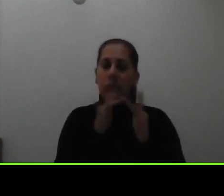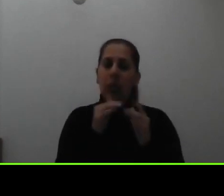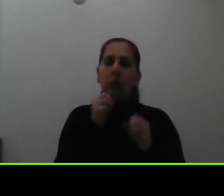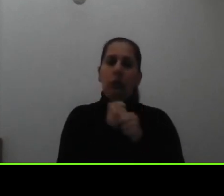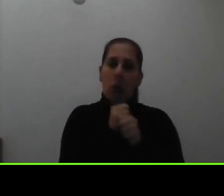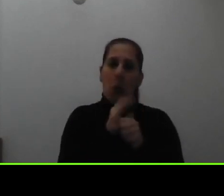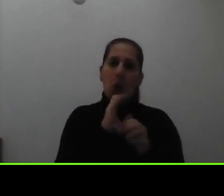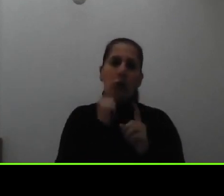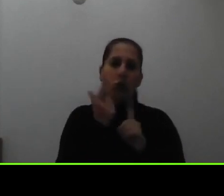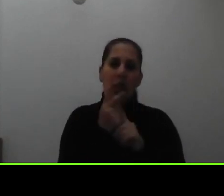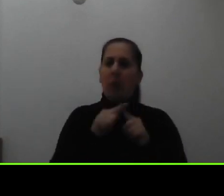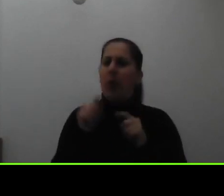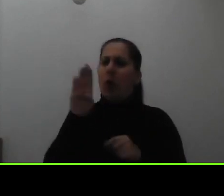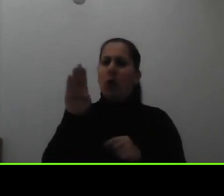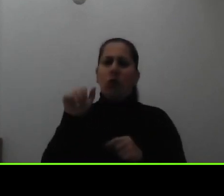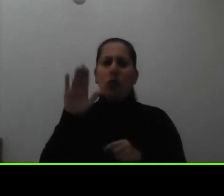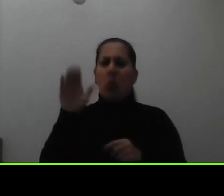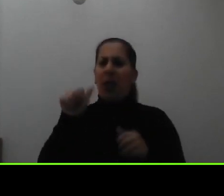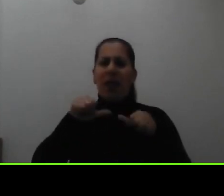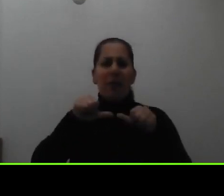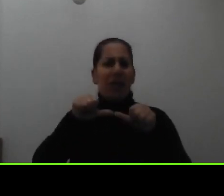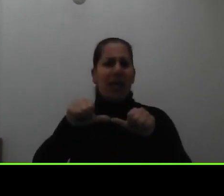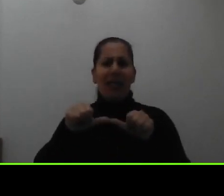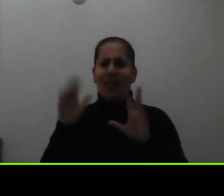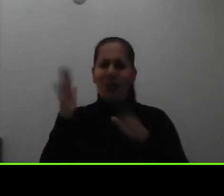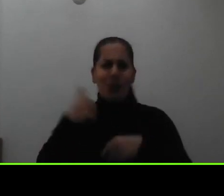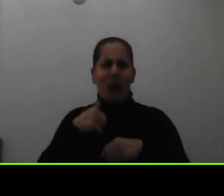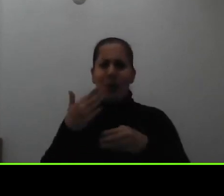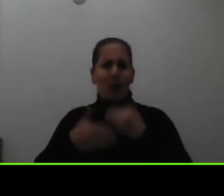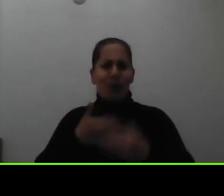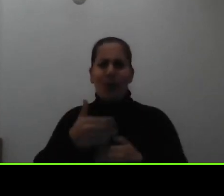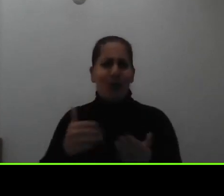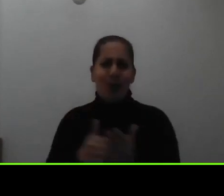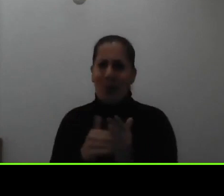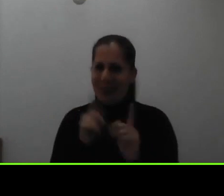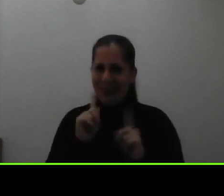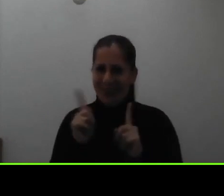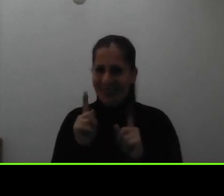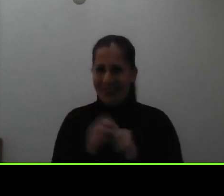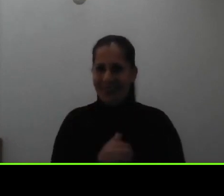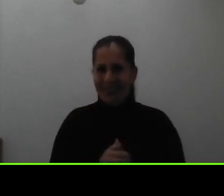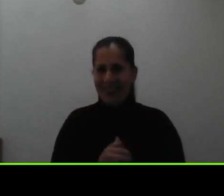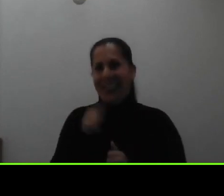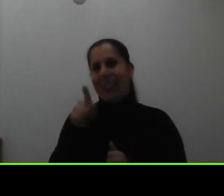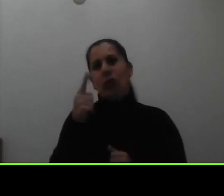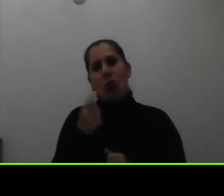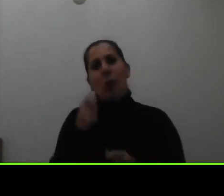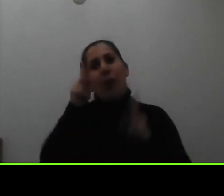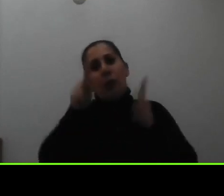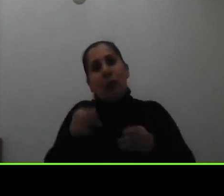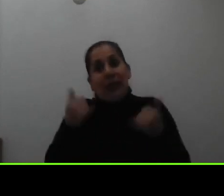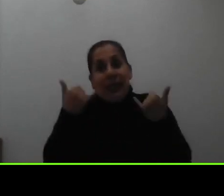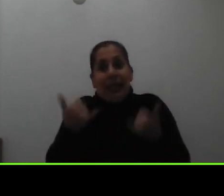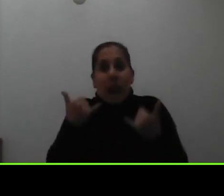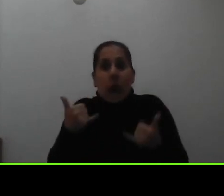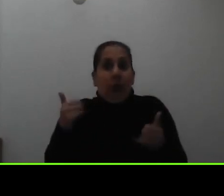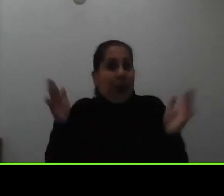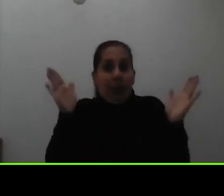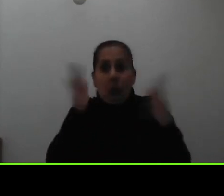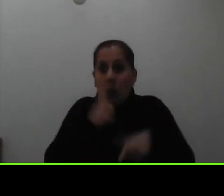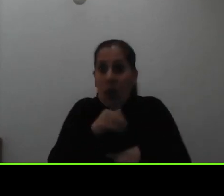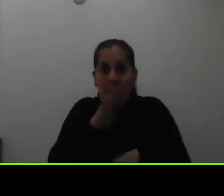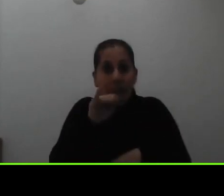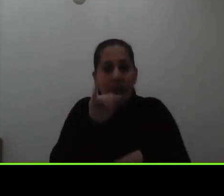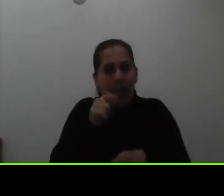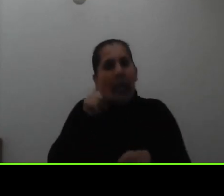todo bien no tienen que hacer el proceso nuevamente esto es para personas que actualmente no tienen beca y requieren beca